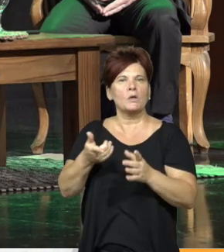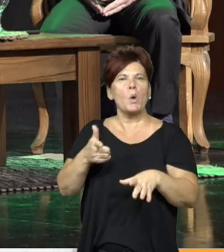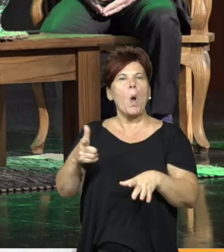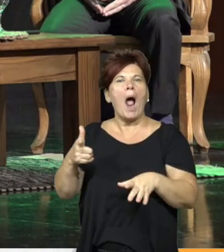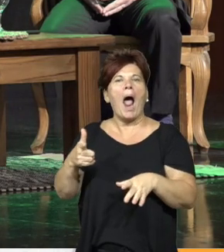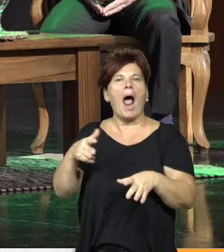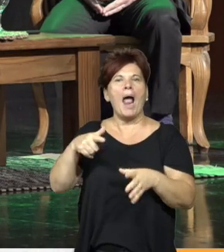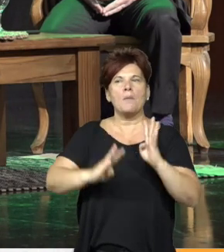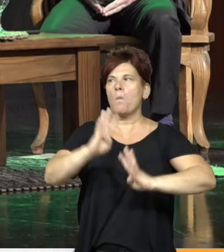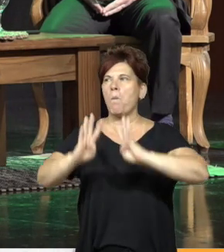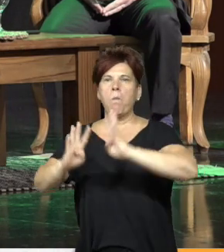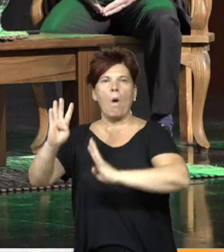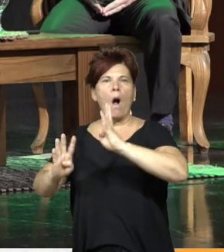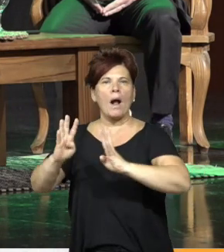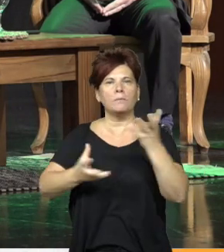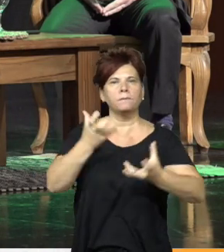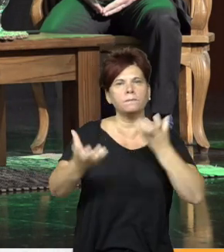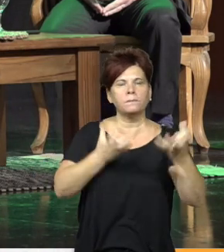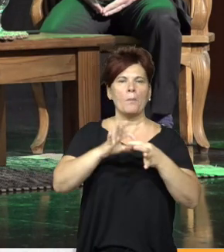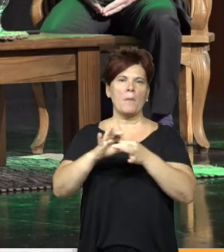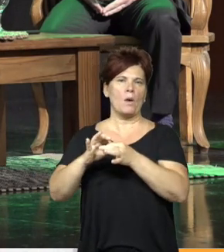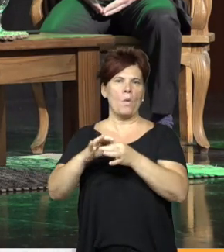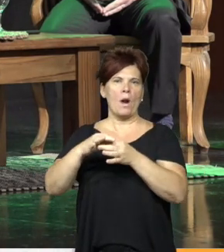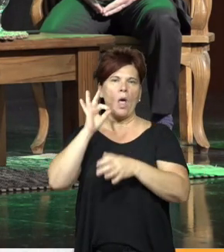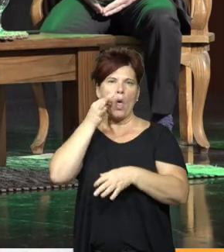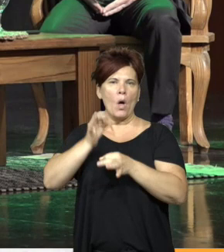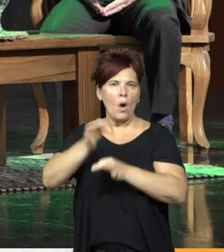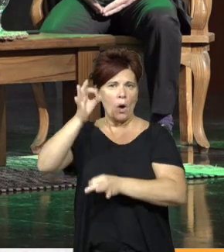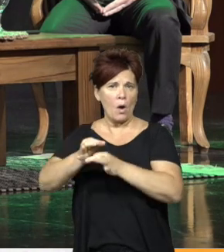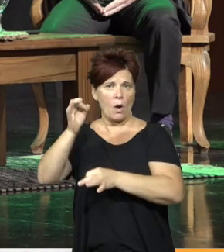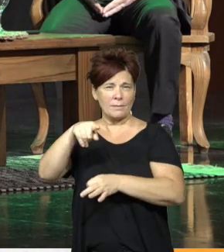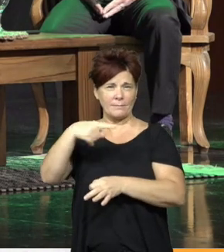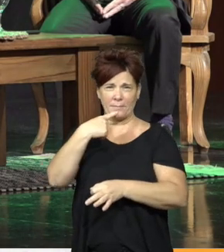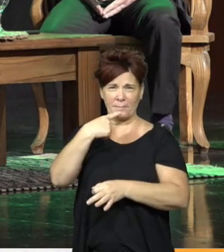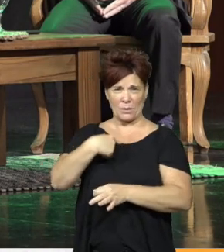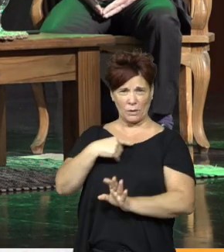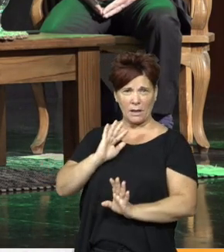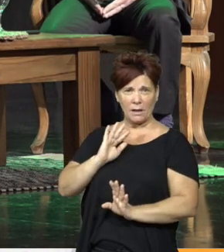bosques por la caña de azúcar no sé si esa es la pregunta